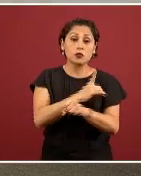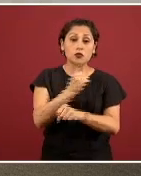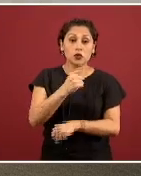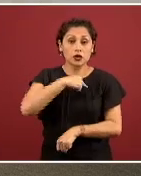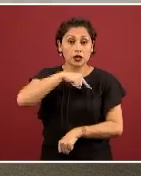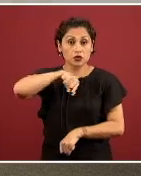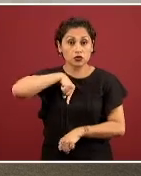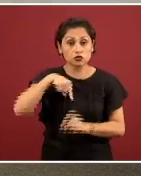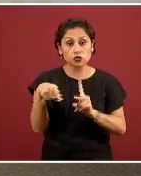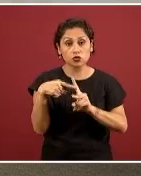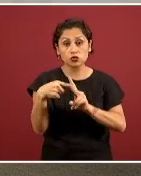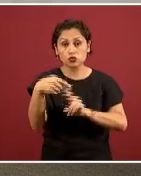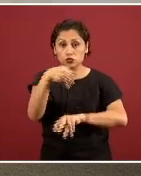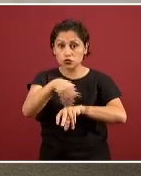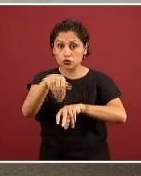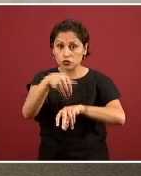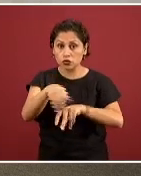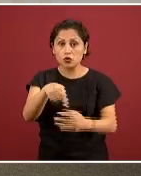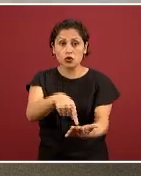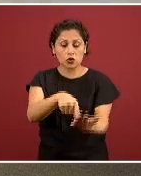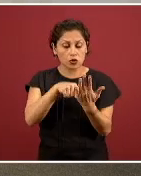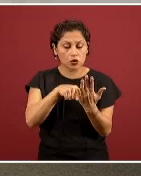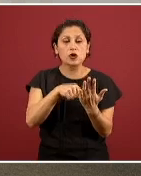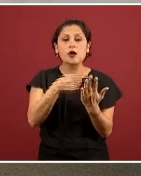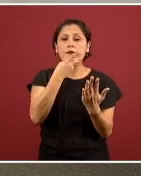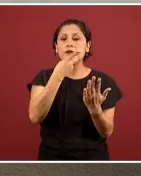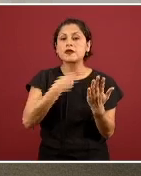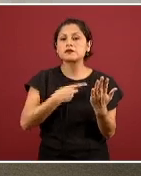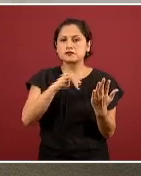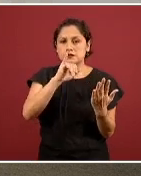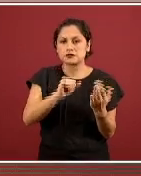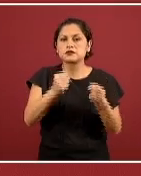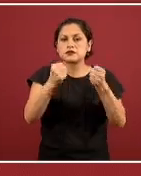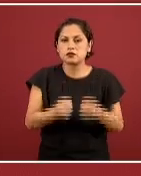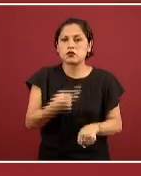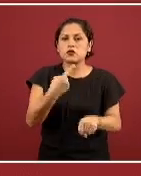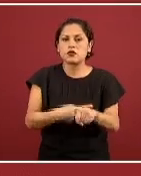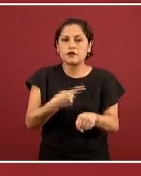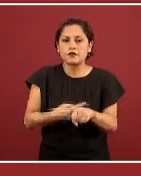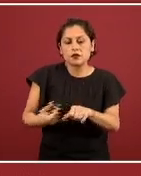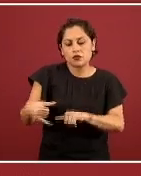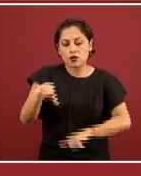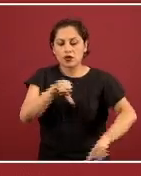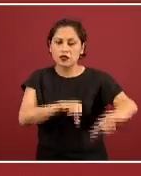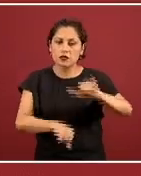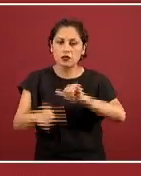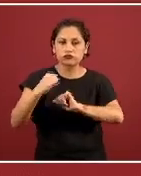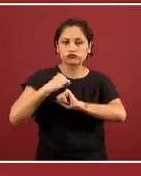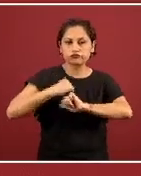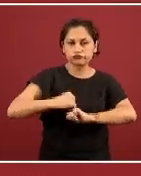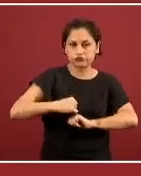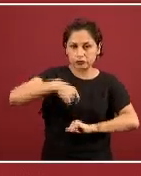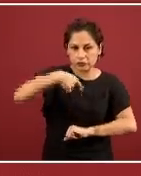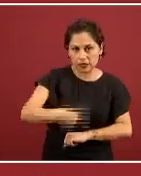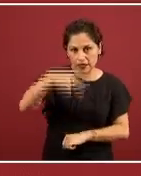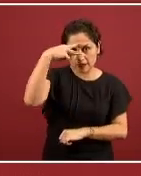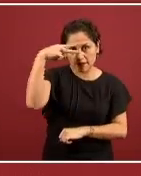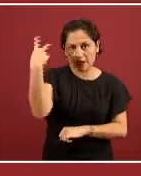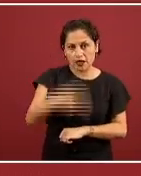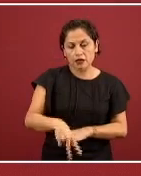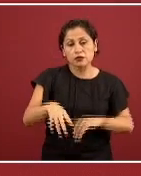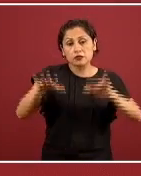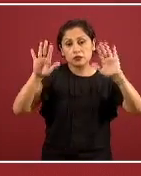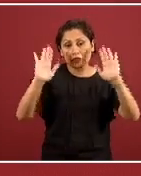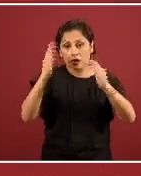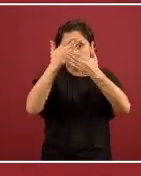la existencia de un resultado confirmatorio que emite un laboratorio dentro del país. no dudamos que estas